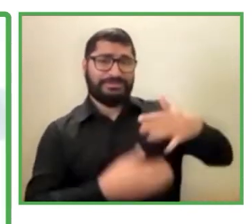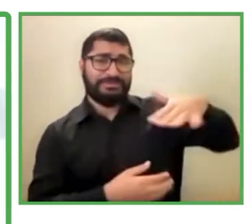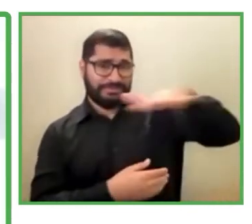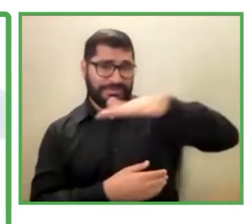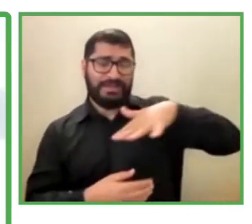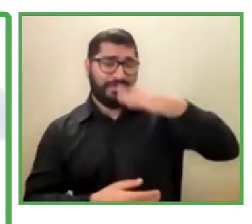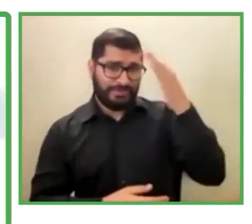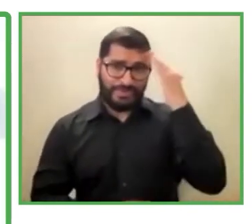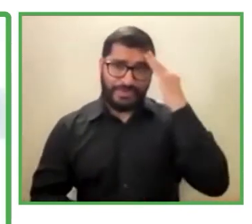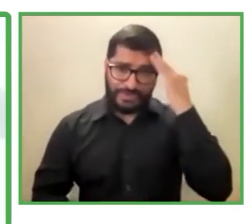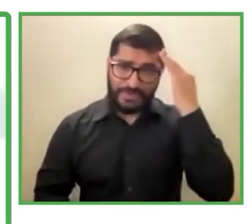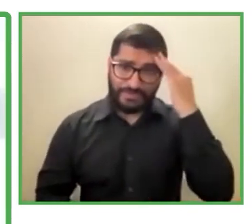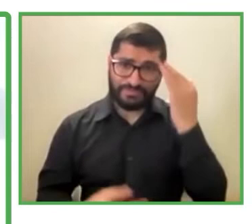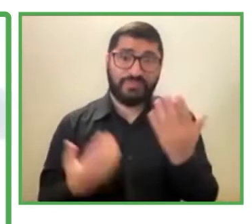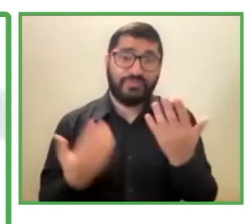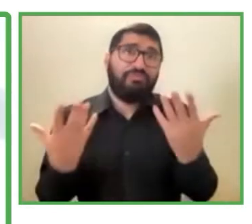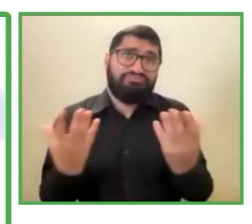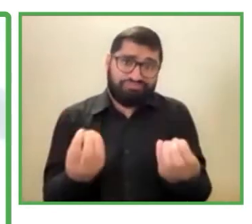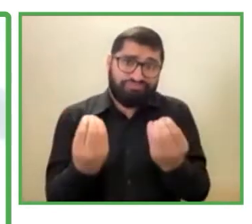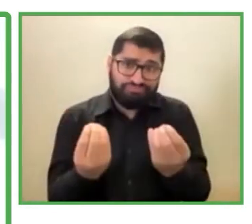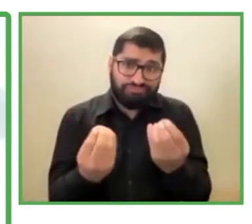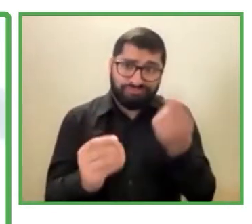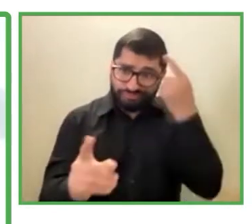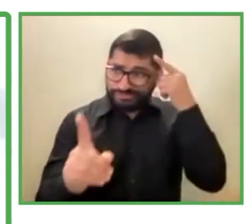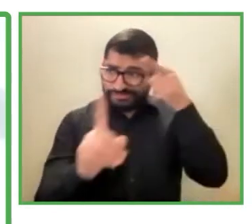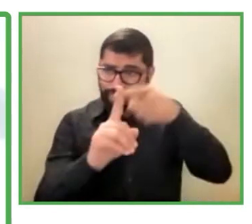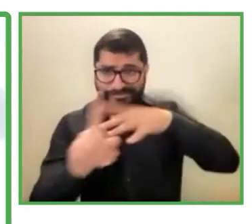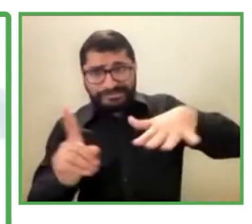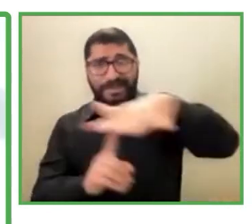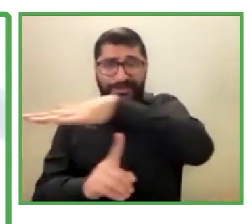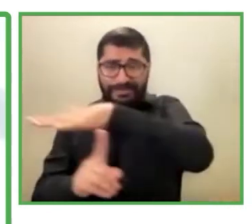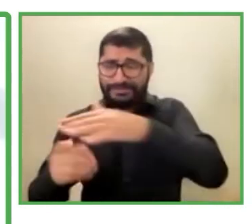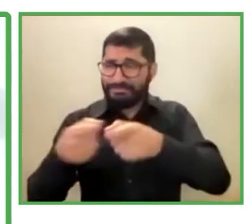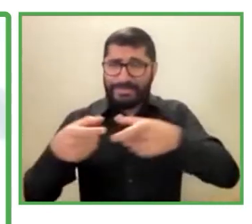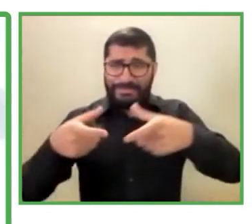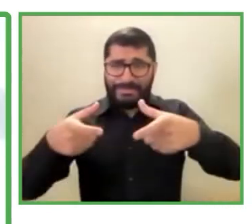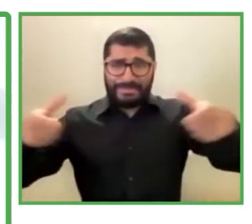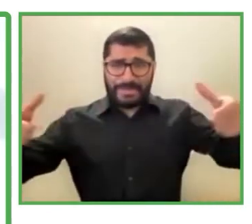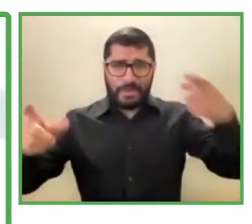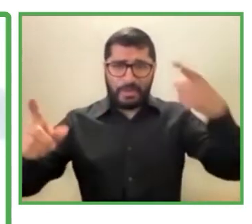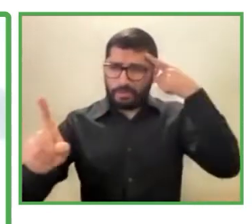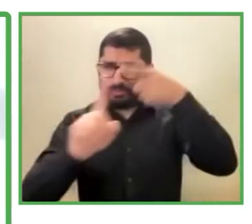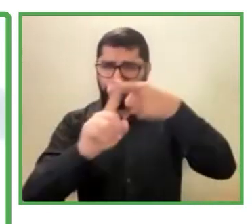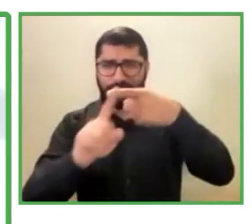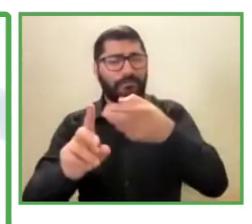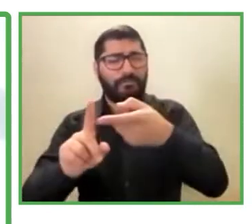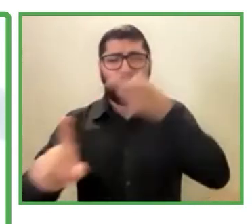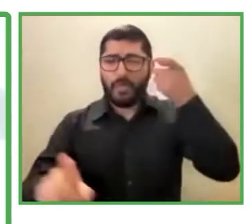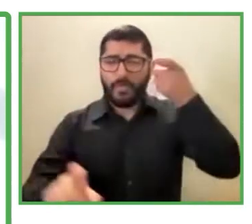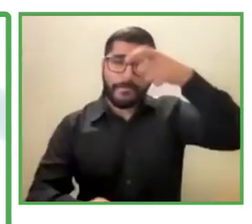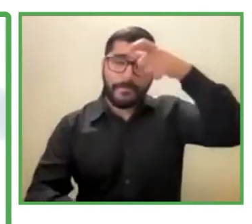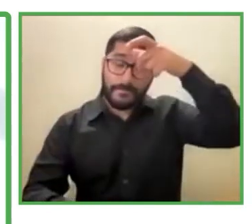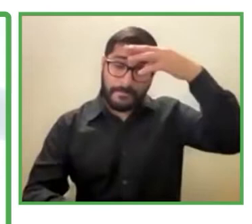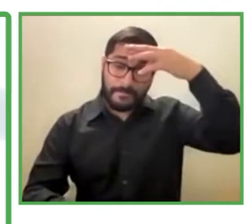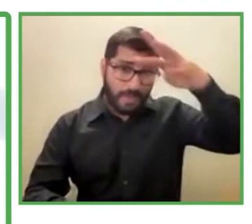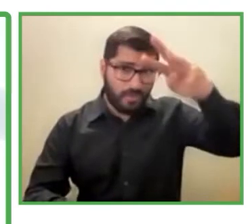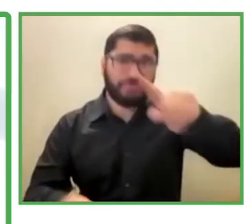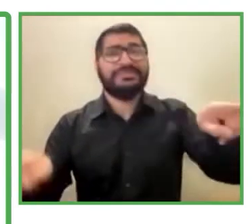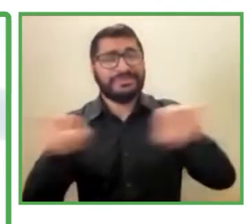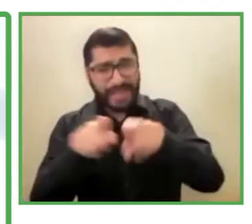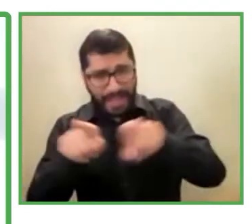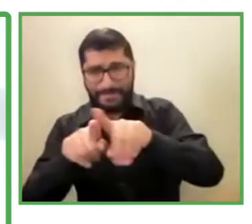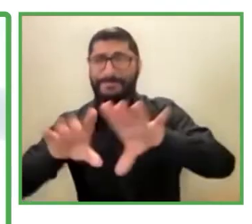situación va a crecer no solo en México, sino también en todo el mundo. Específicamente en México